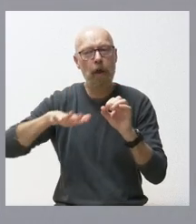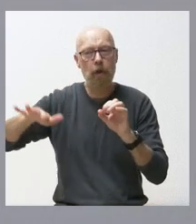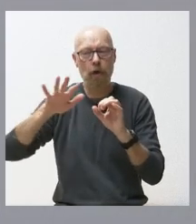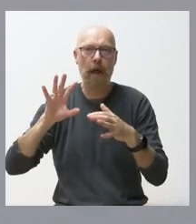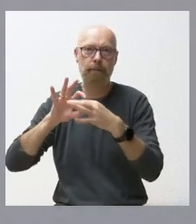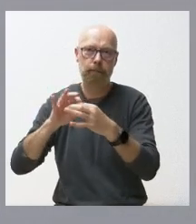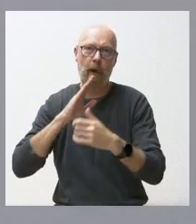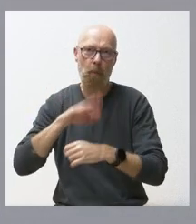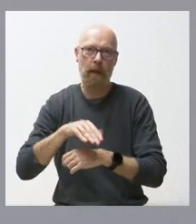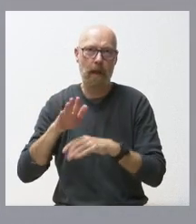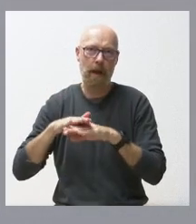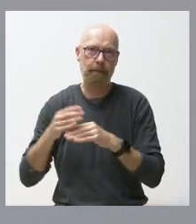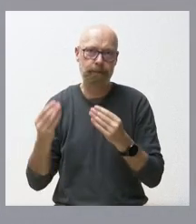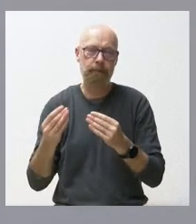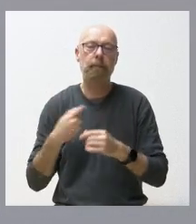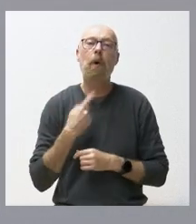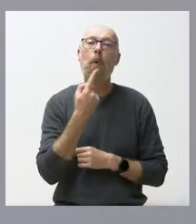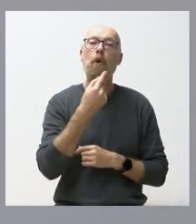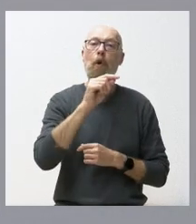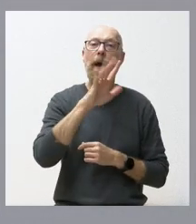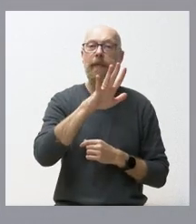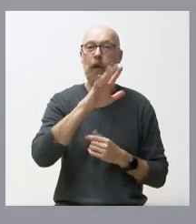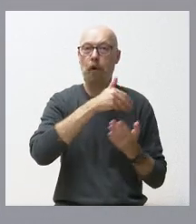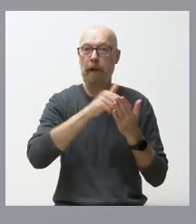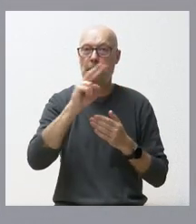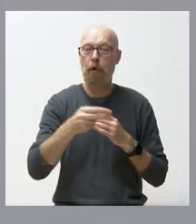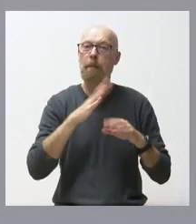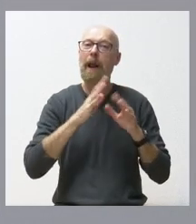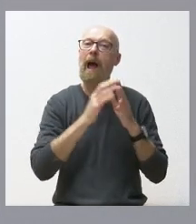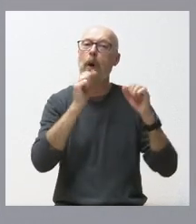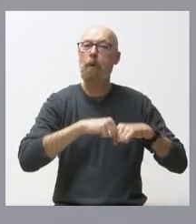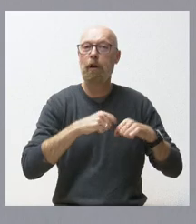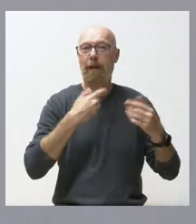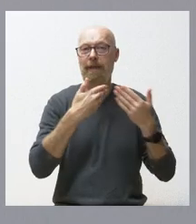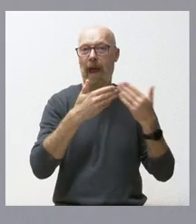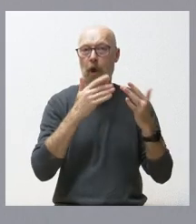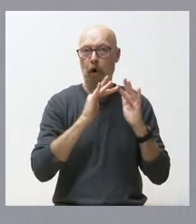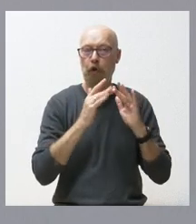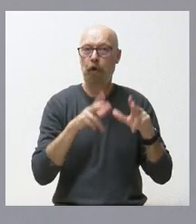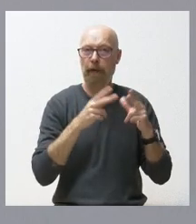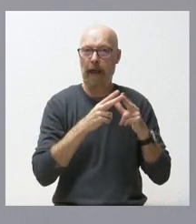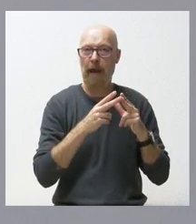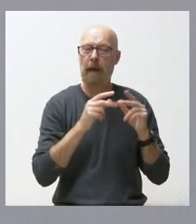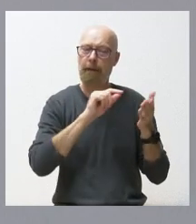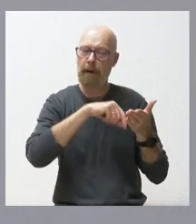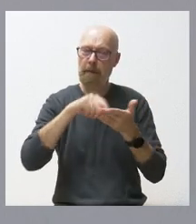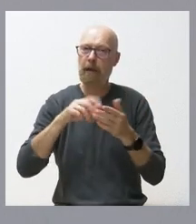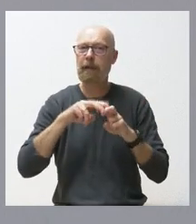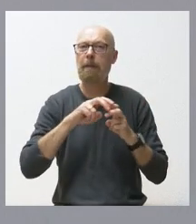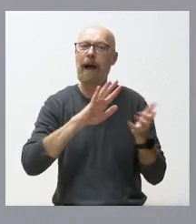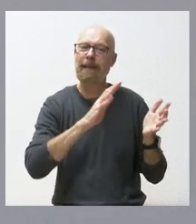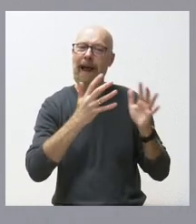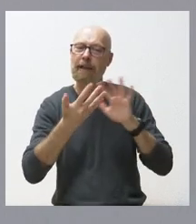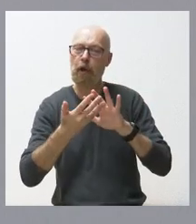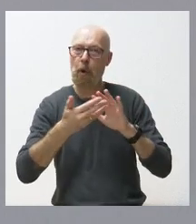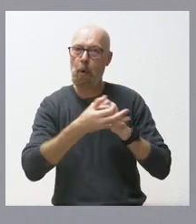1,5 millones de euros para el desarrollo de los acuerdos del diálogo social que hemos firmado en materia de transición justa y de desarrollo de la